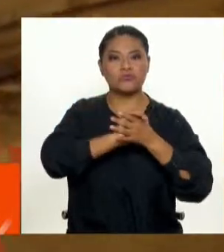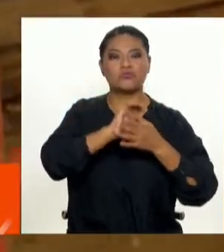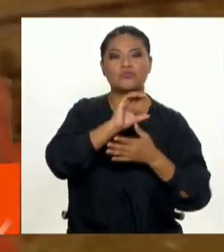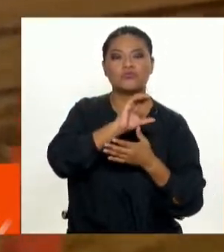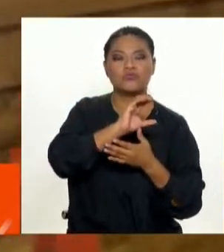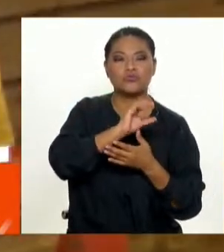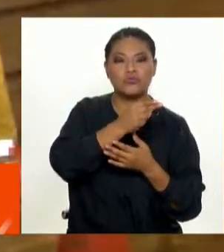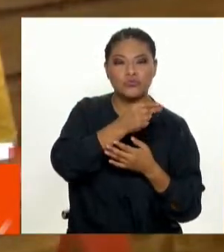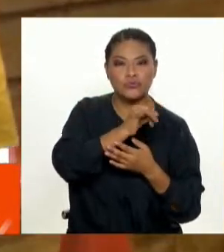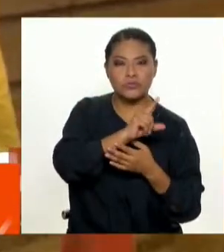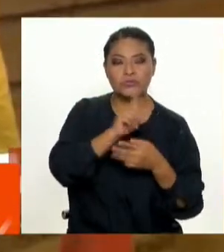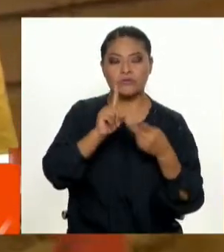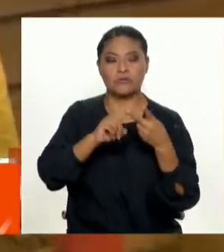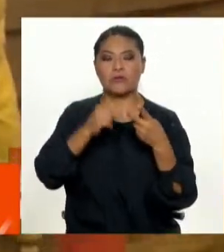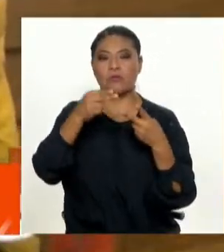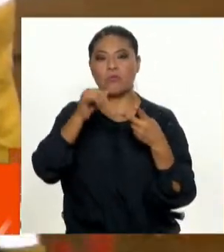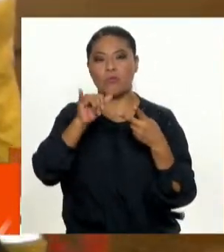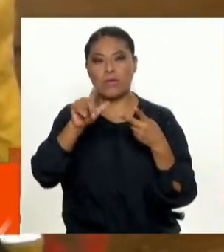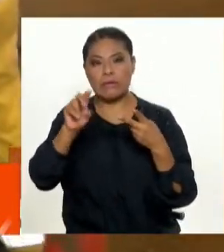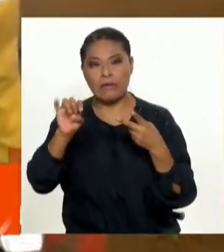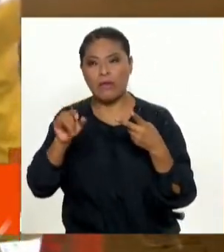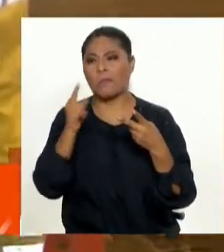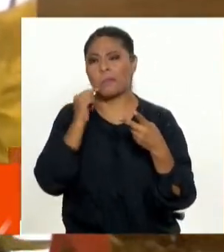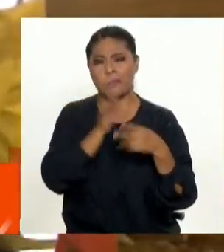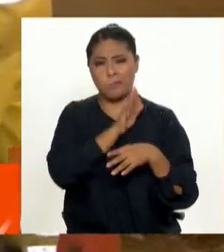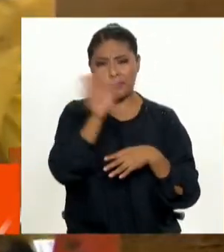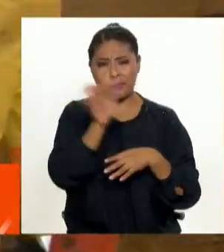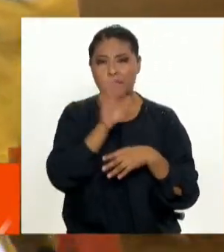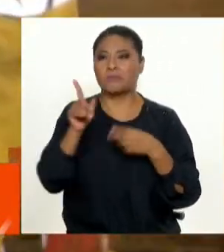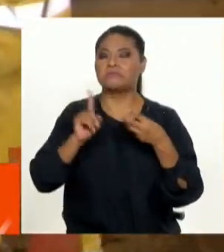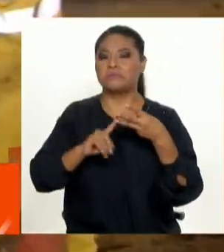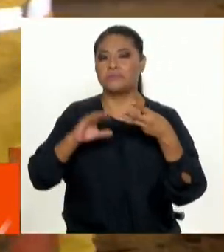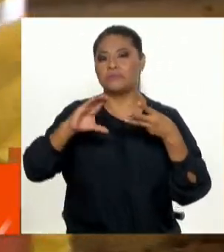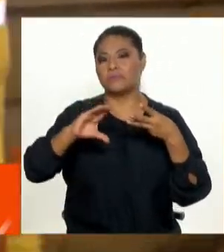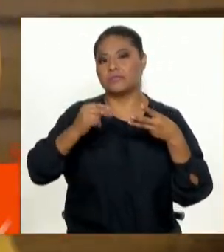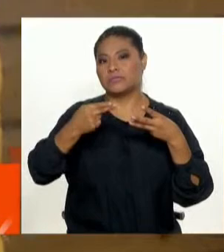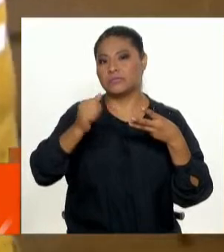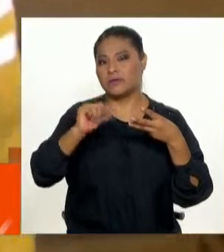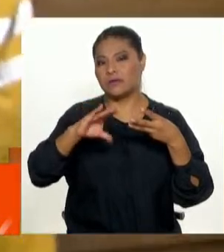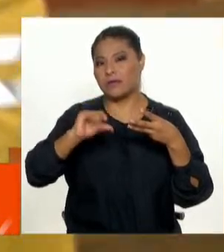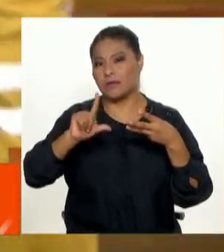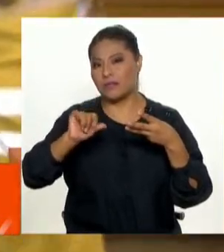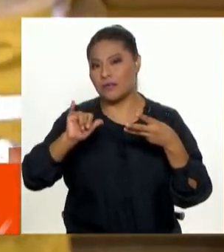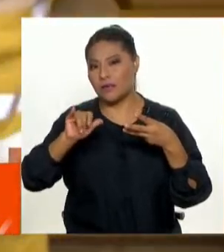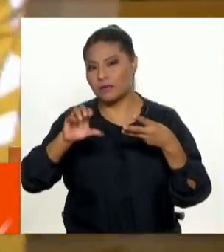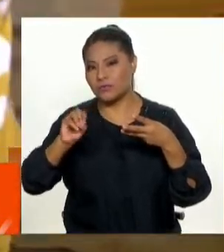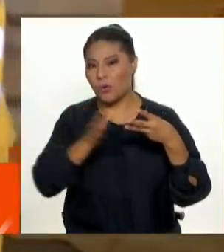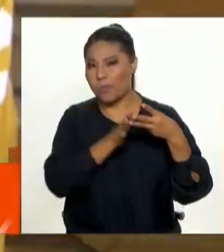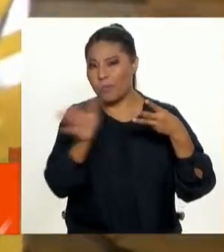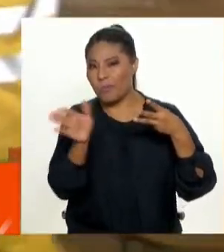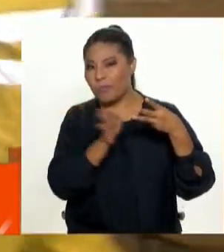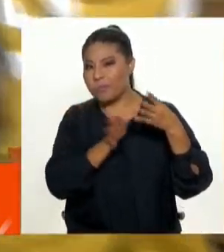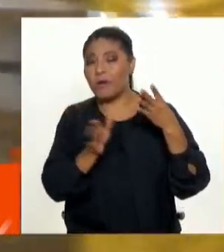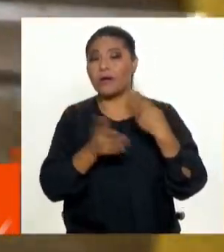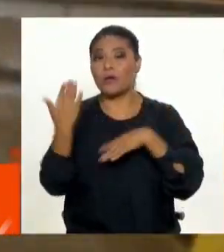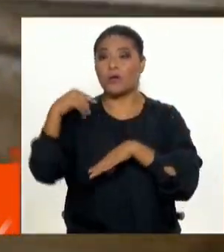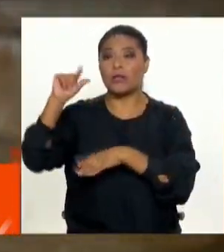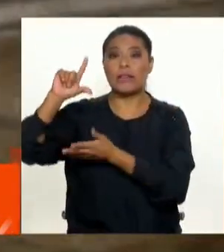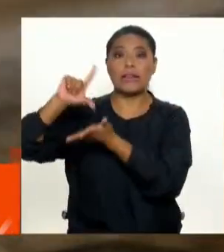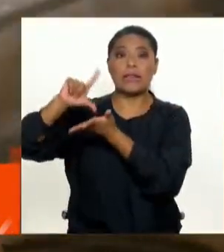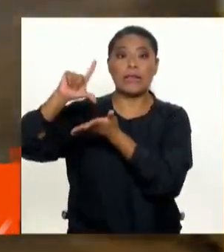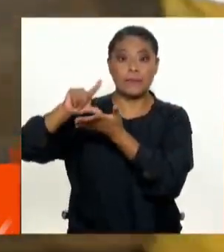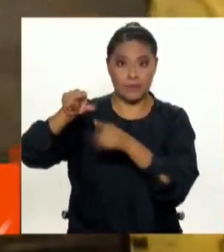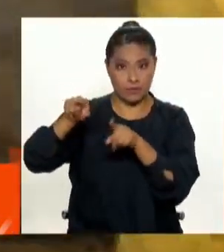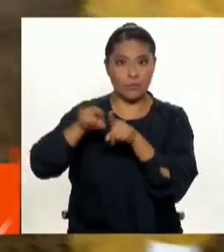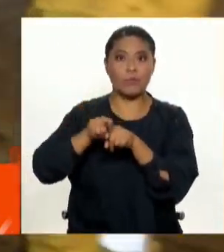y otras partes, Chaclacayo y otras partes de esta zona este de Lima, han